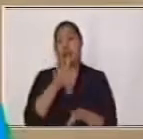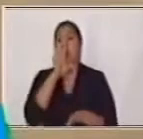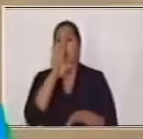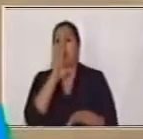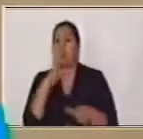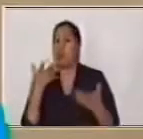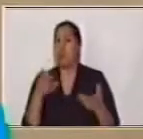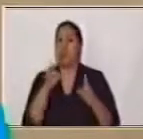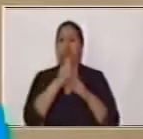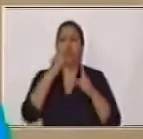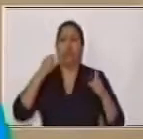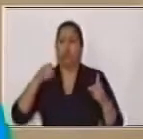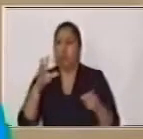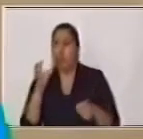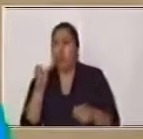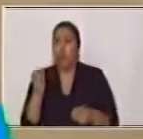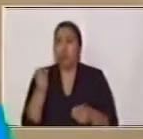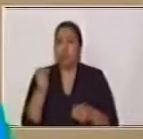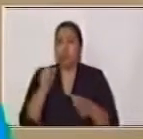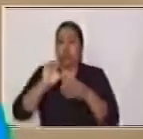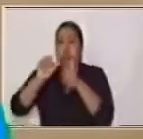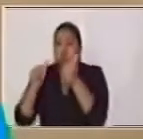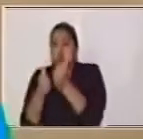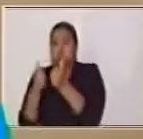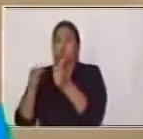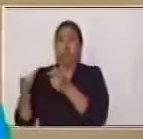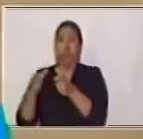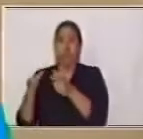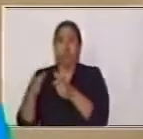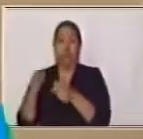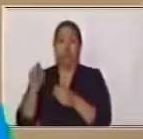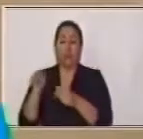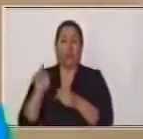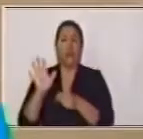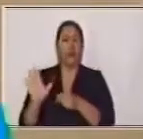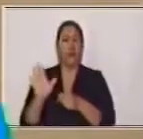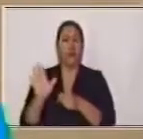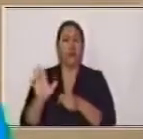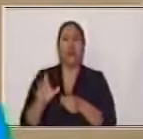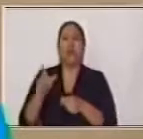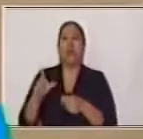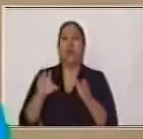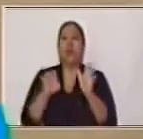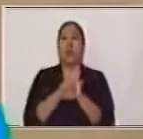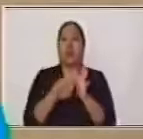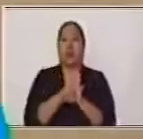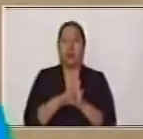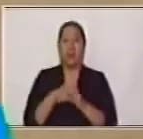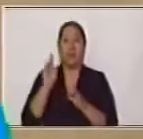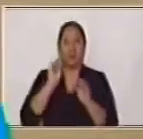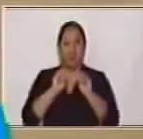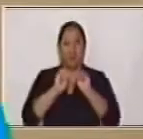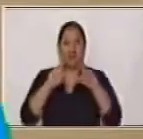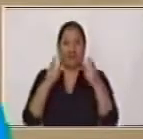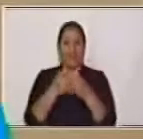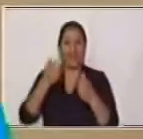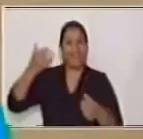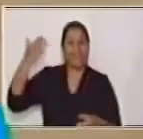subordinada, estamos hablando del ejemplo de la clase anterior, cuando